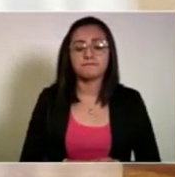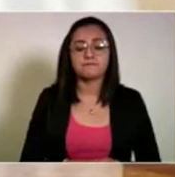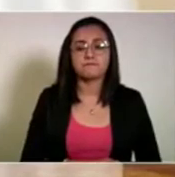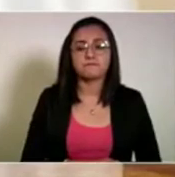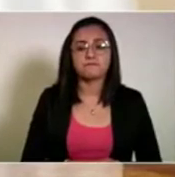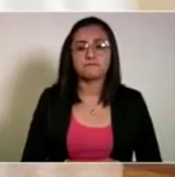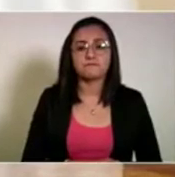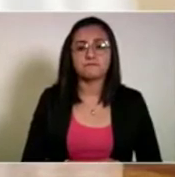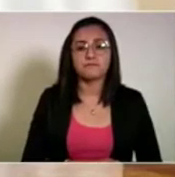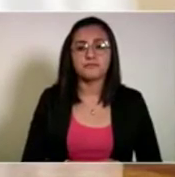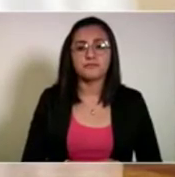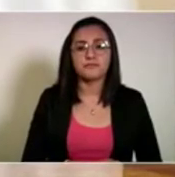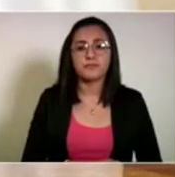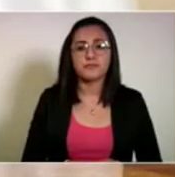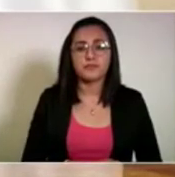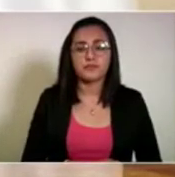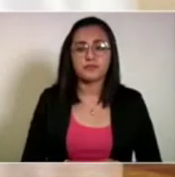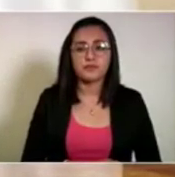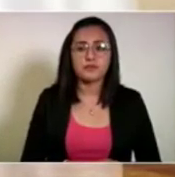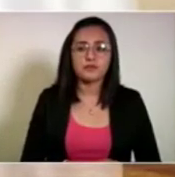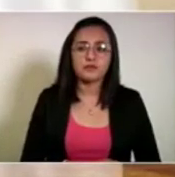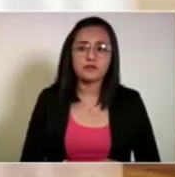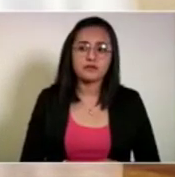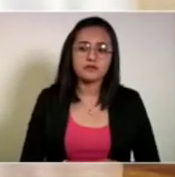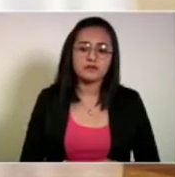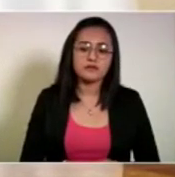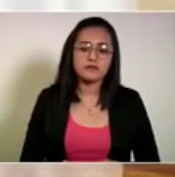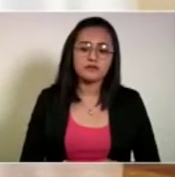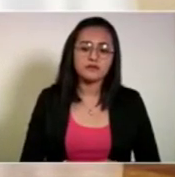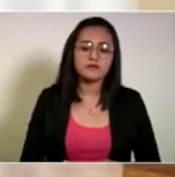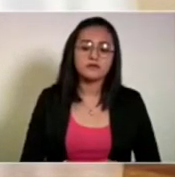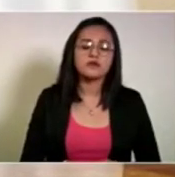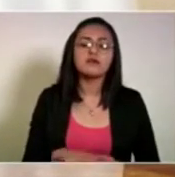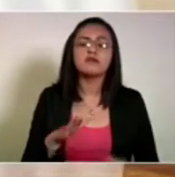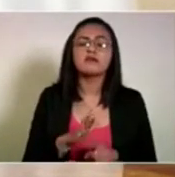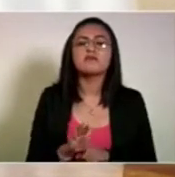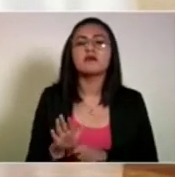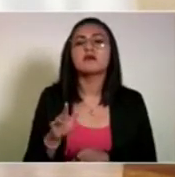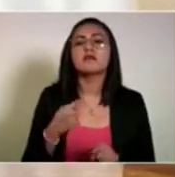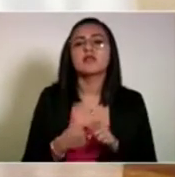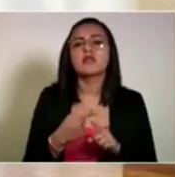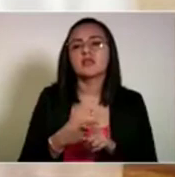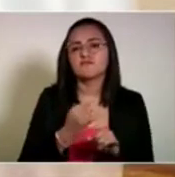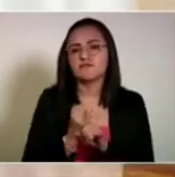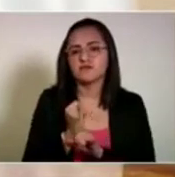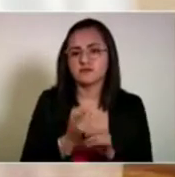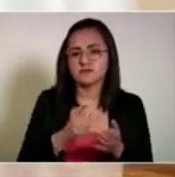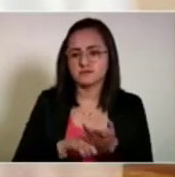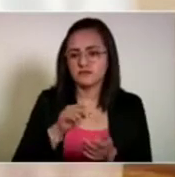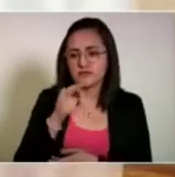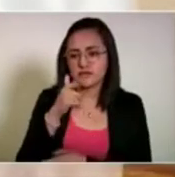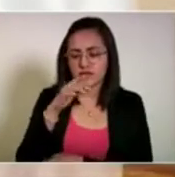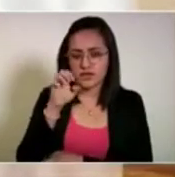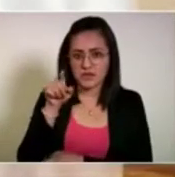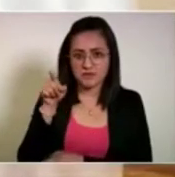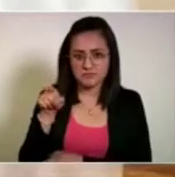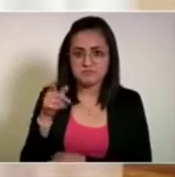la investigación que hace la Fiscalía